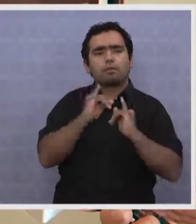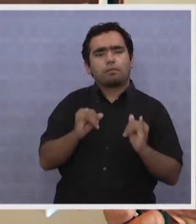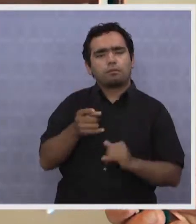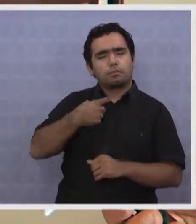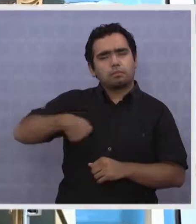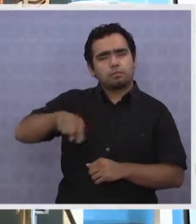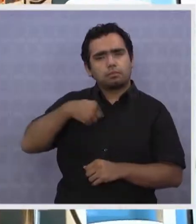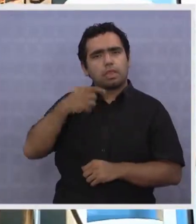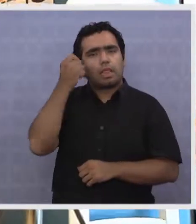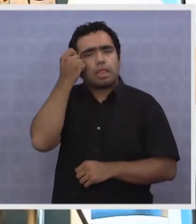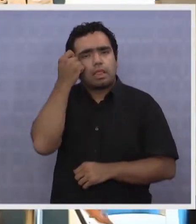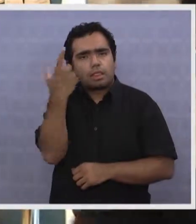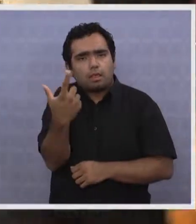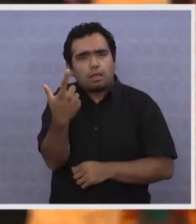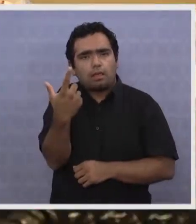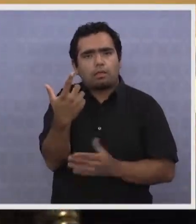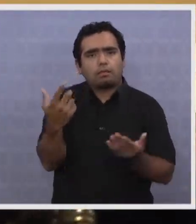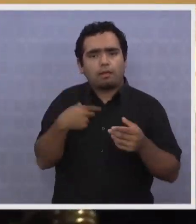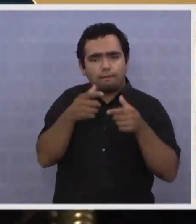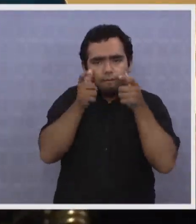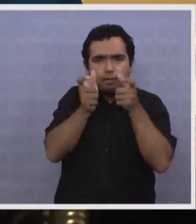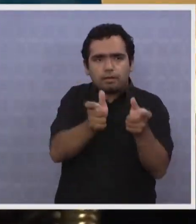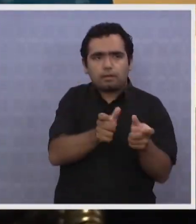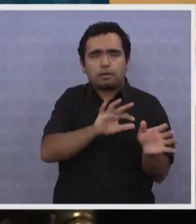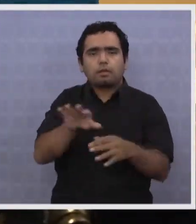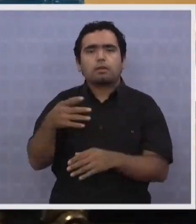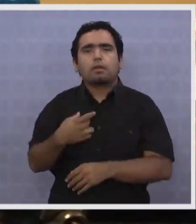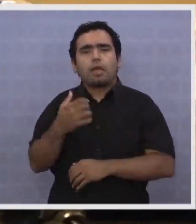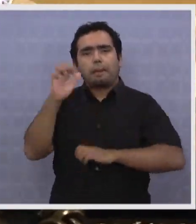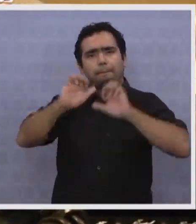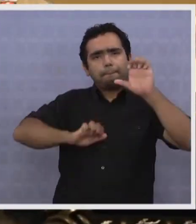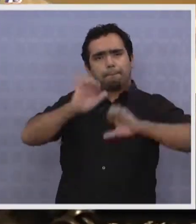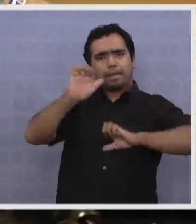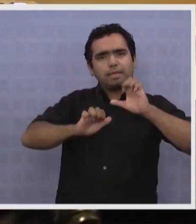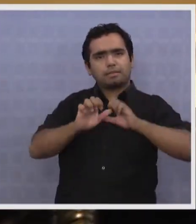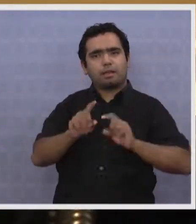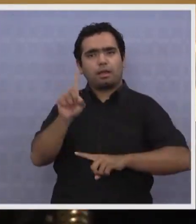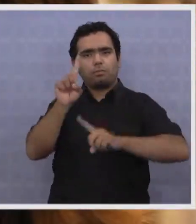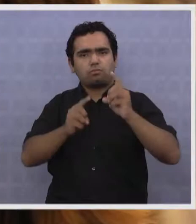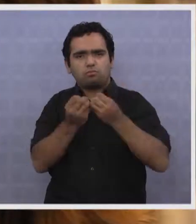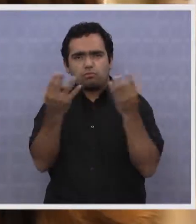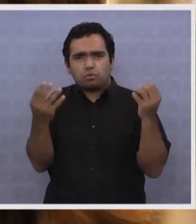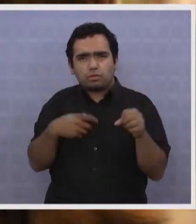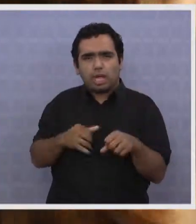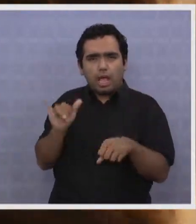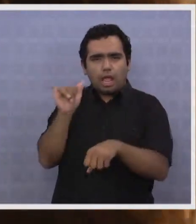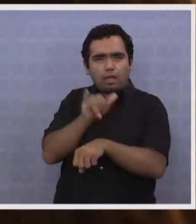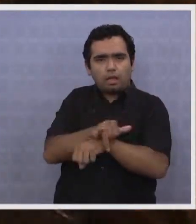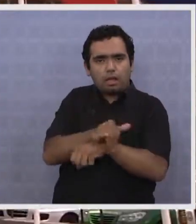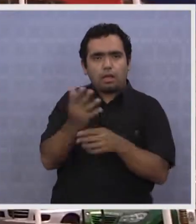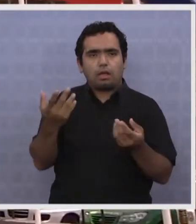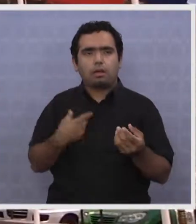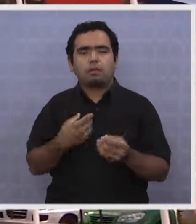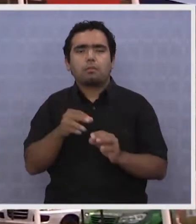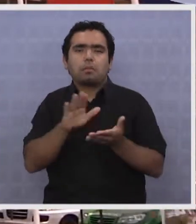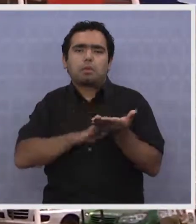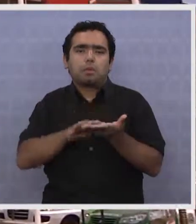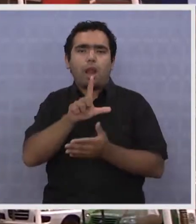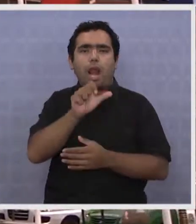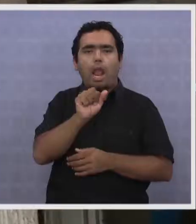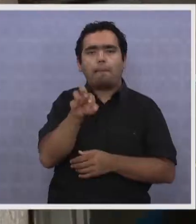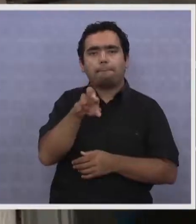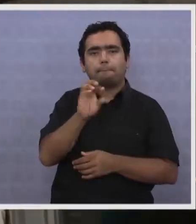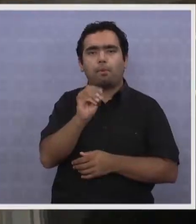de la fiscalización. Esta debilidad no solamente se presta para que grandes empresas hagan estafas, como el caso de La Polar o la